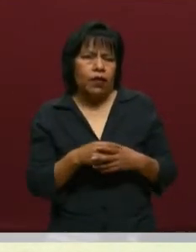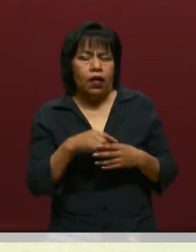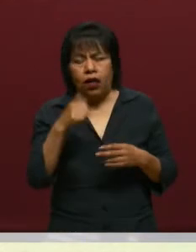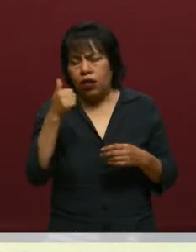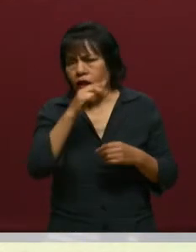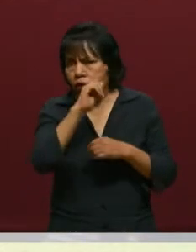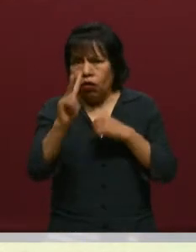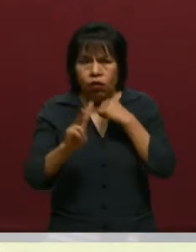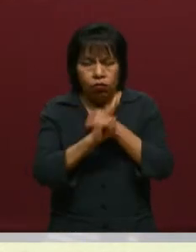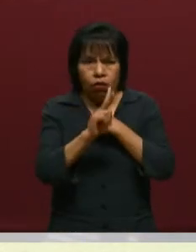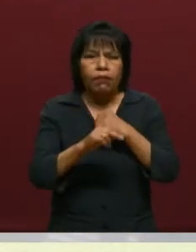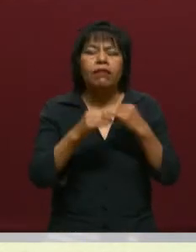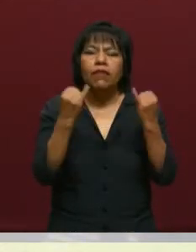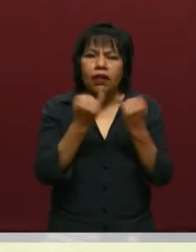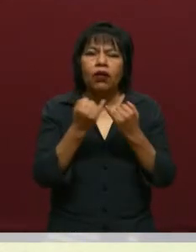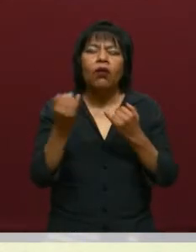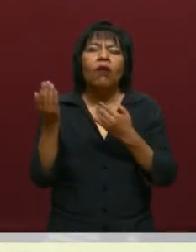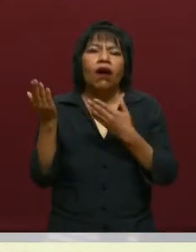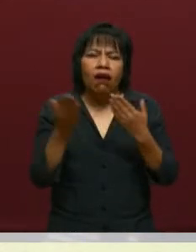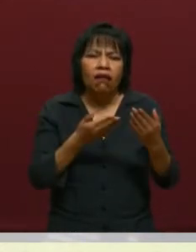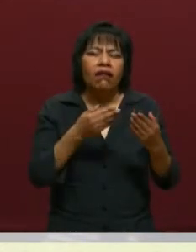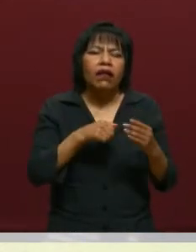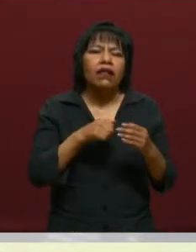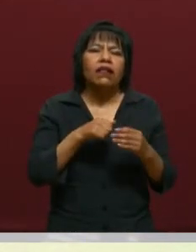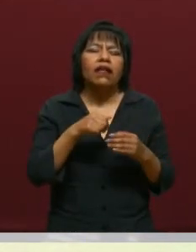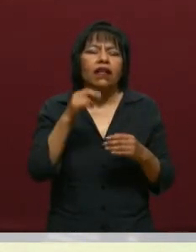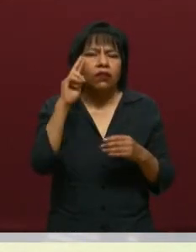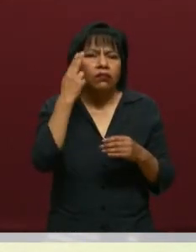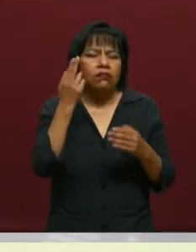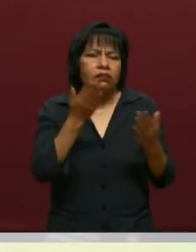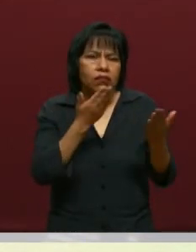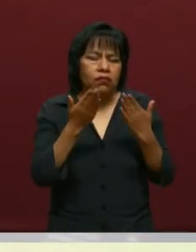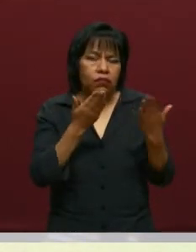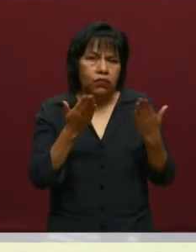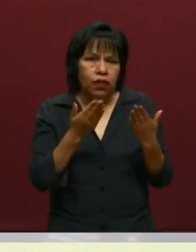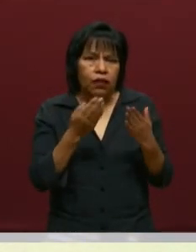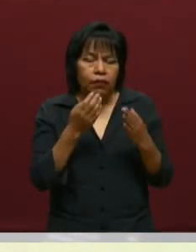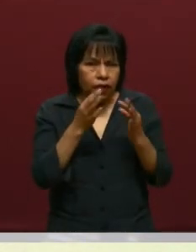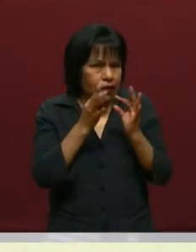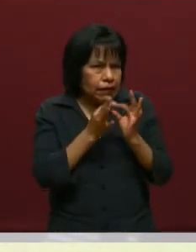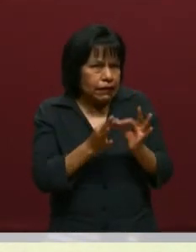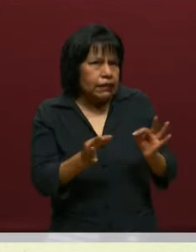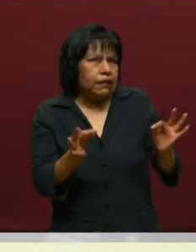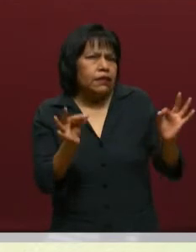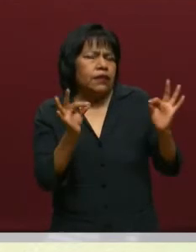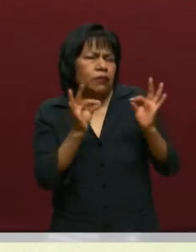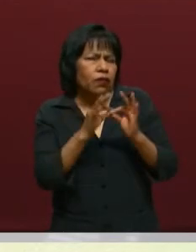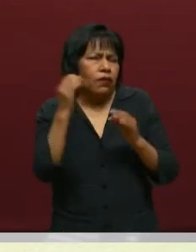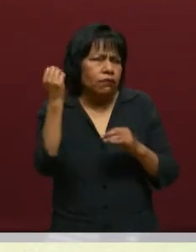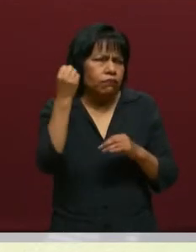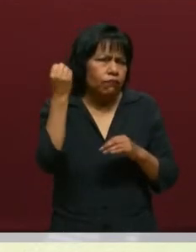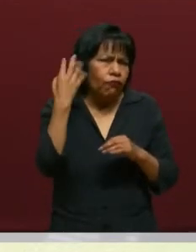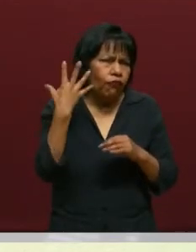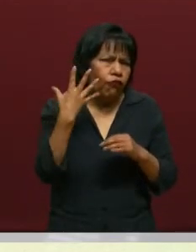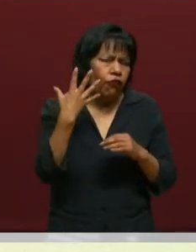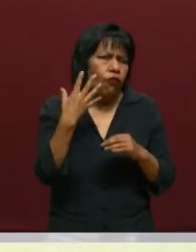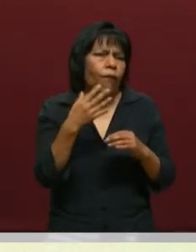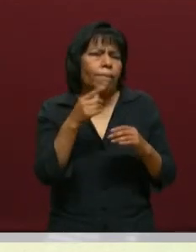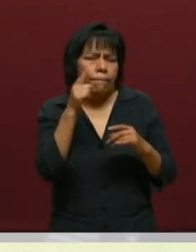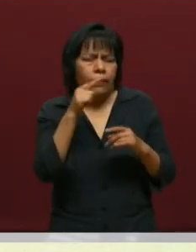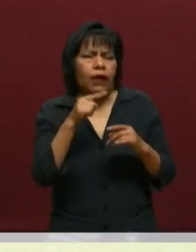vienen a estudiar a estas universidades. Es por ello la importancia de estos foros para